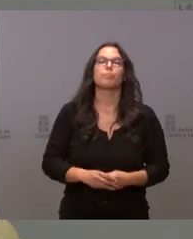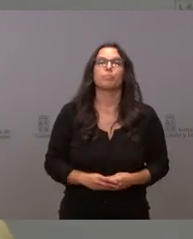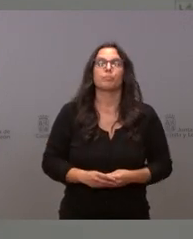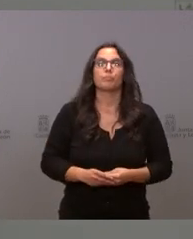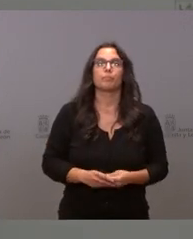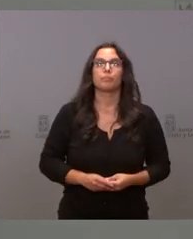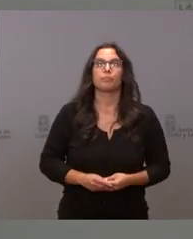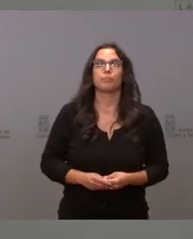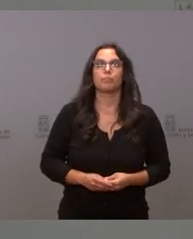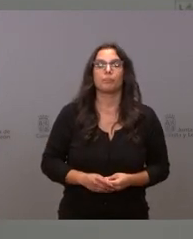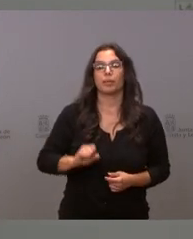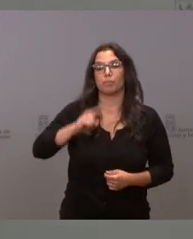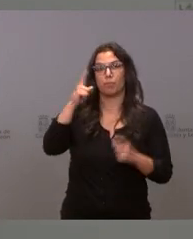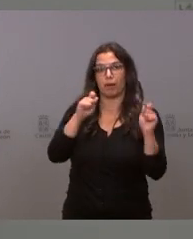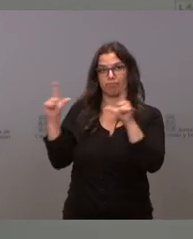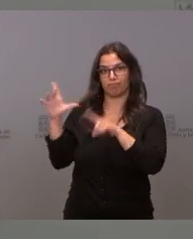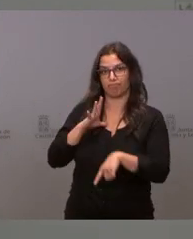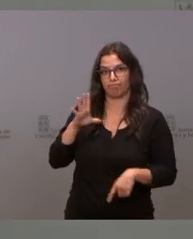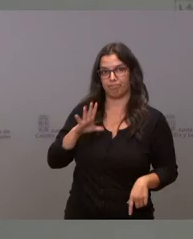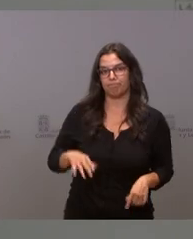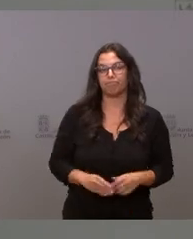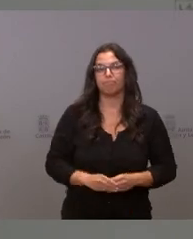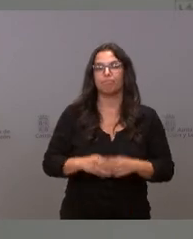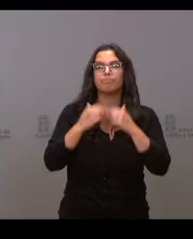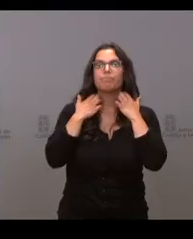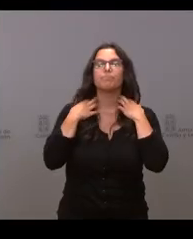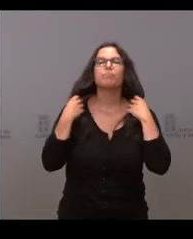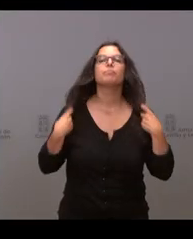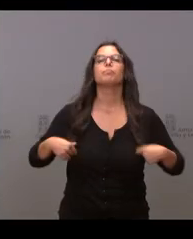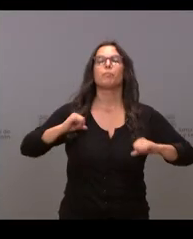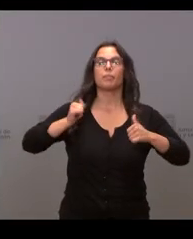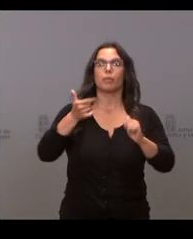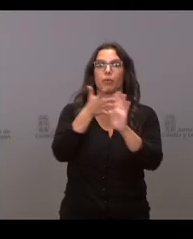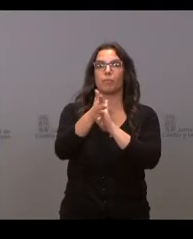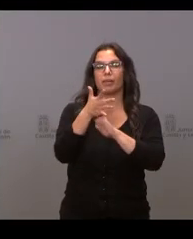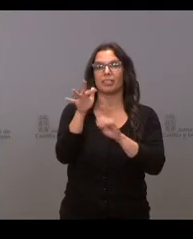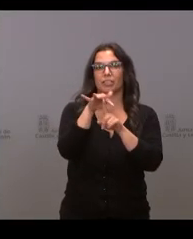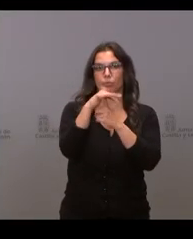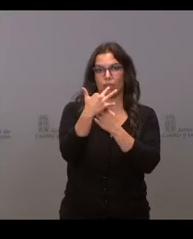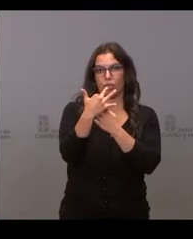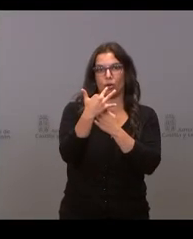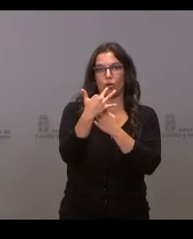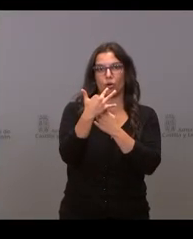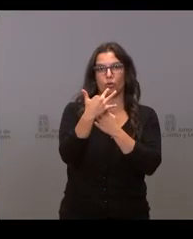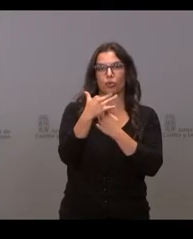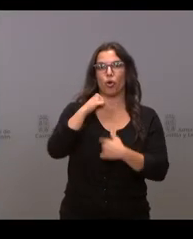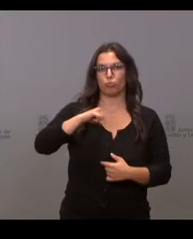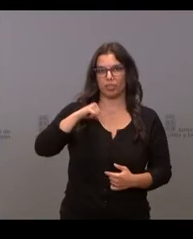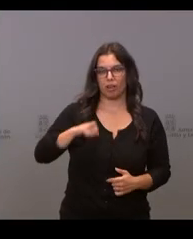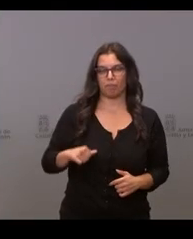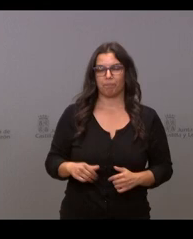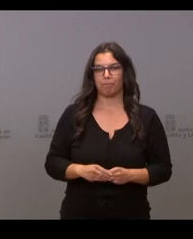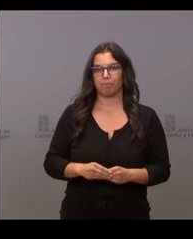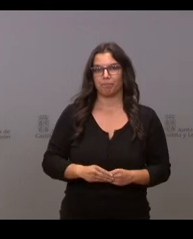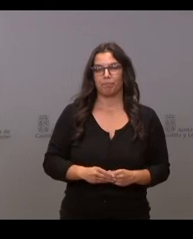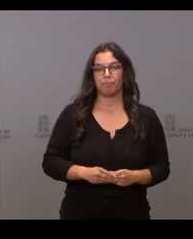si me pone la primera diapositiva, pues vamos a comentarles cuál es la situación en nuestros hospitales. A